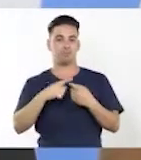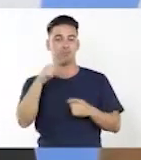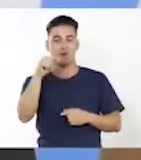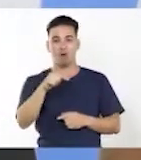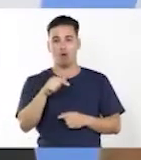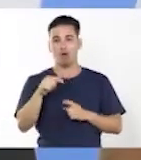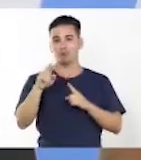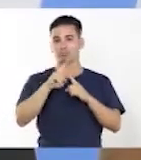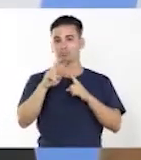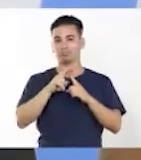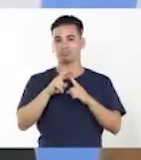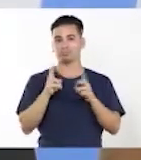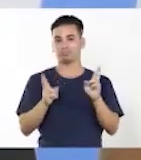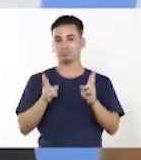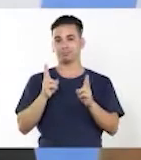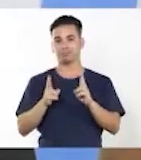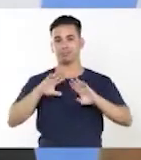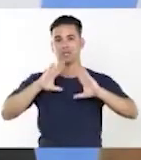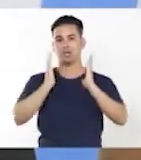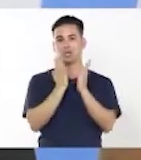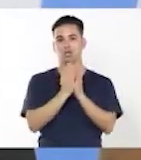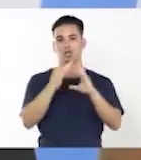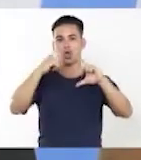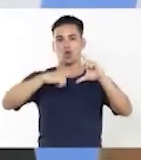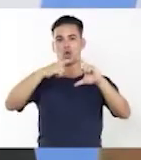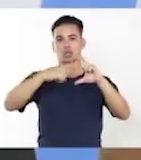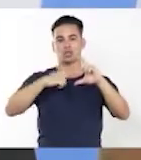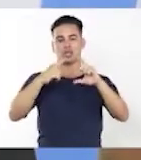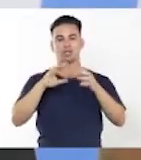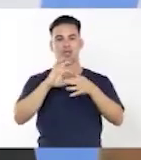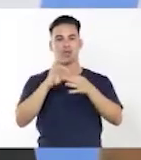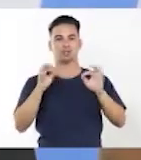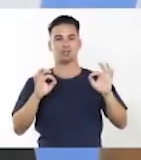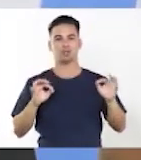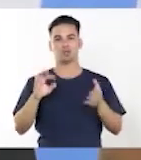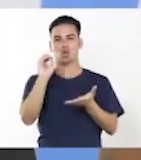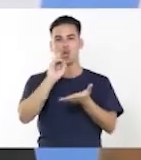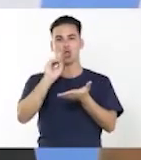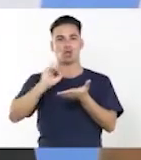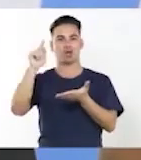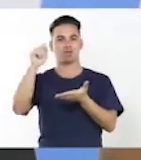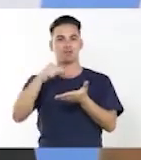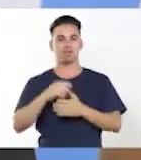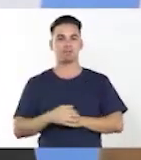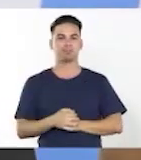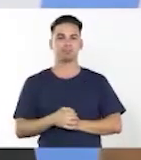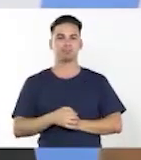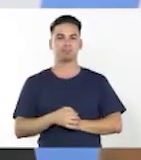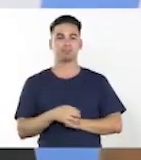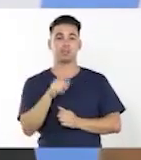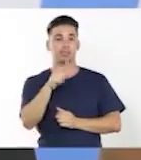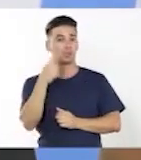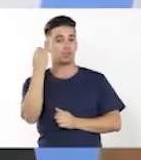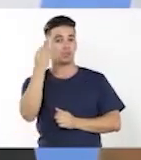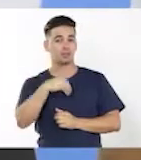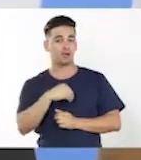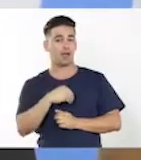gramaticales y la ortografía. Ahora bien, ustedes saben que nosotros no tenemos